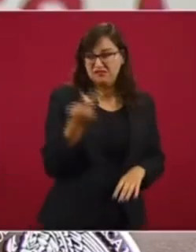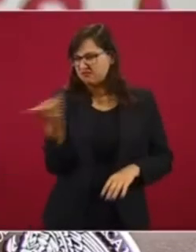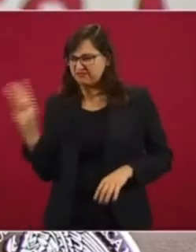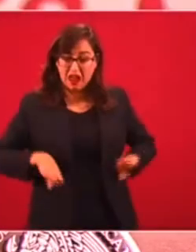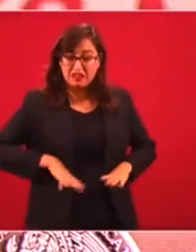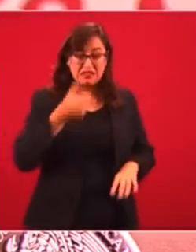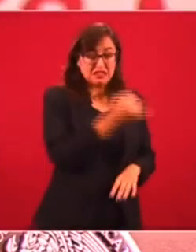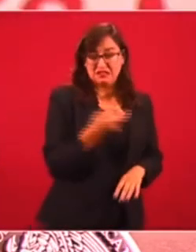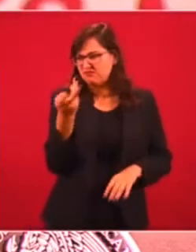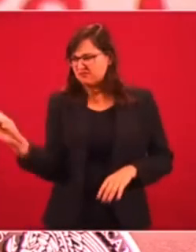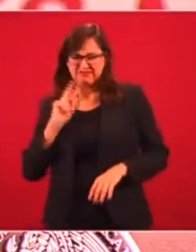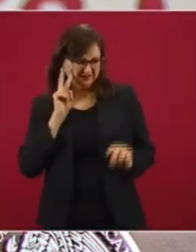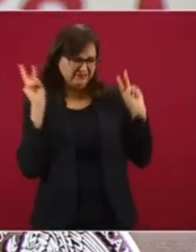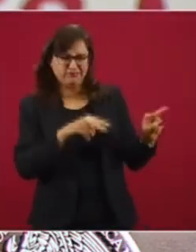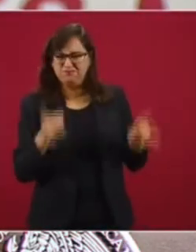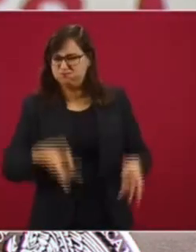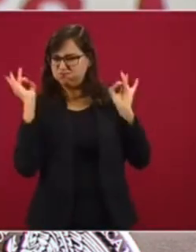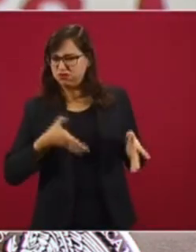Fuchi, fuchi.